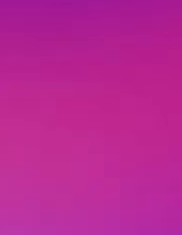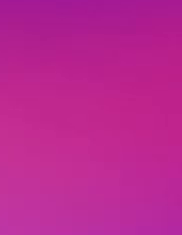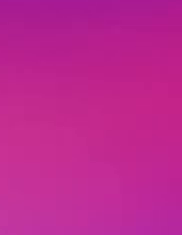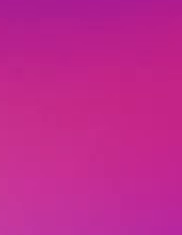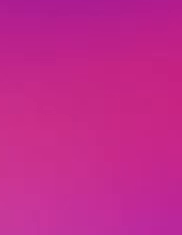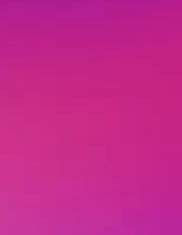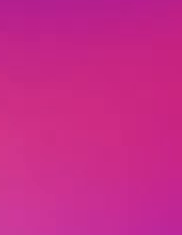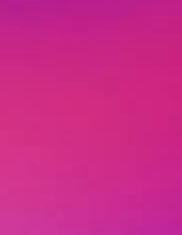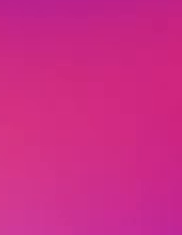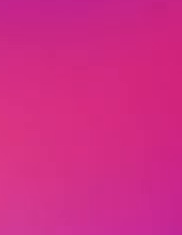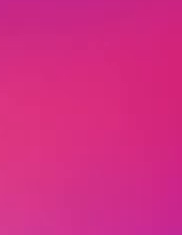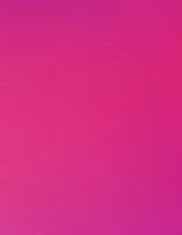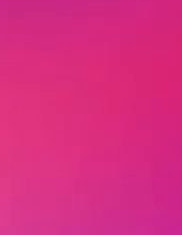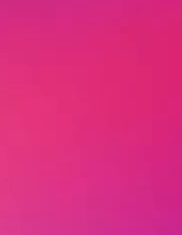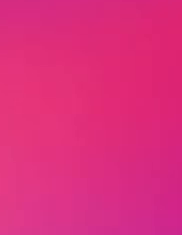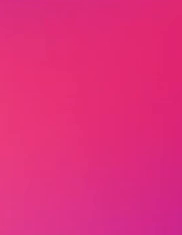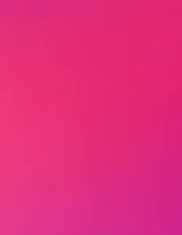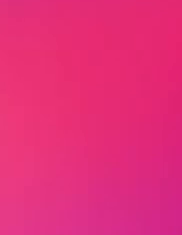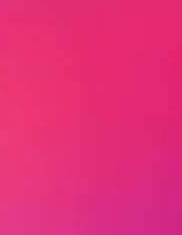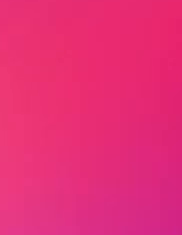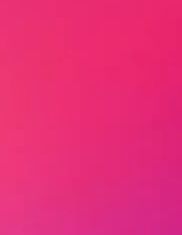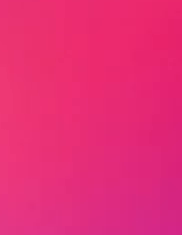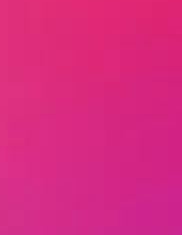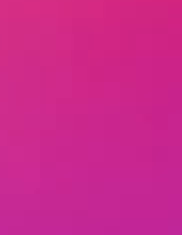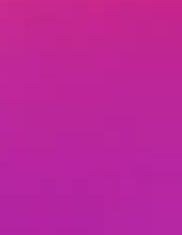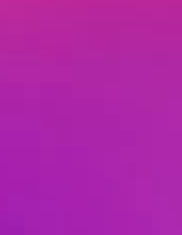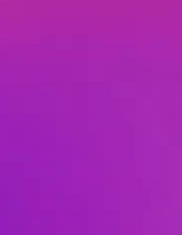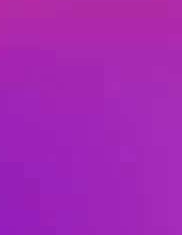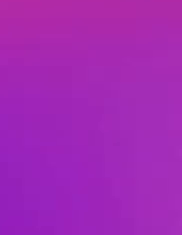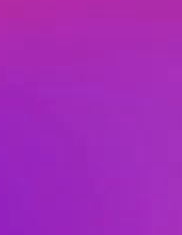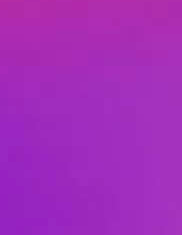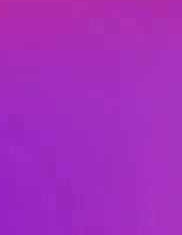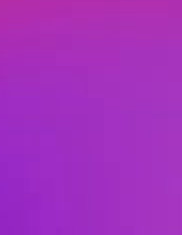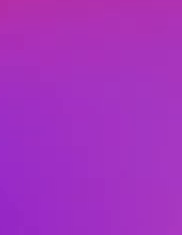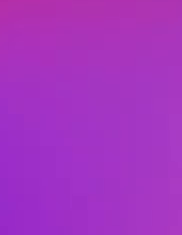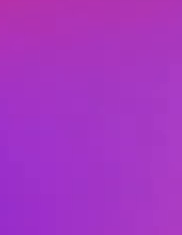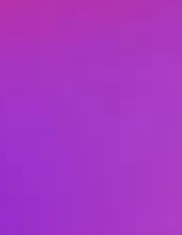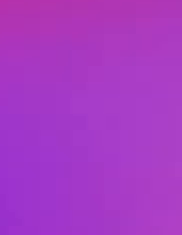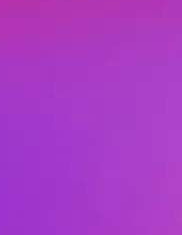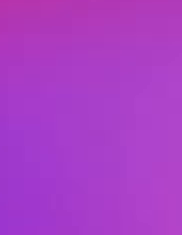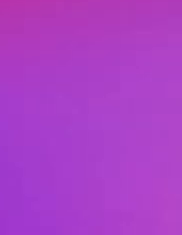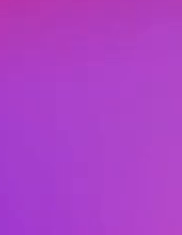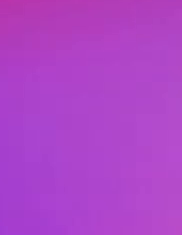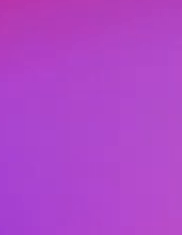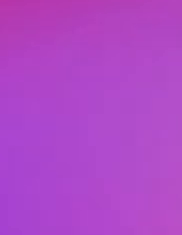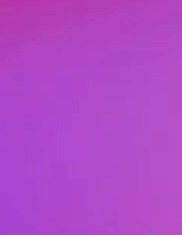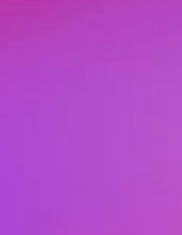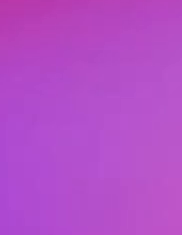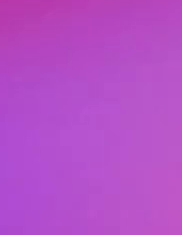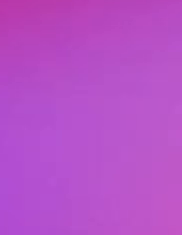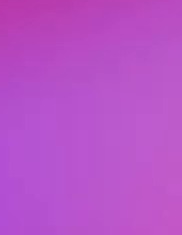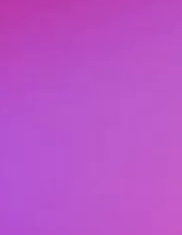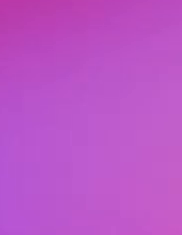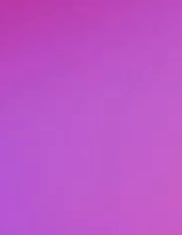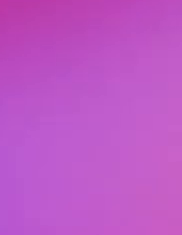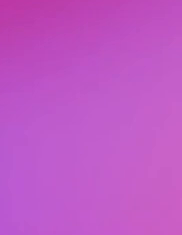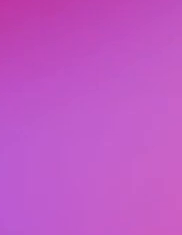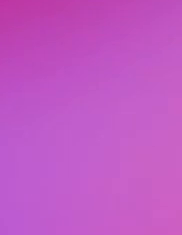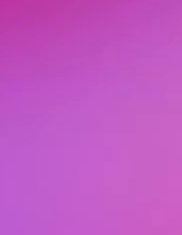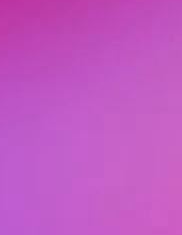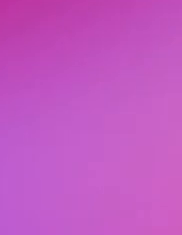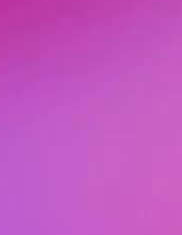.gov.mx. Y recuerda que también cuentas con el sitio aprendeencasa.cep.gov